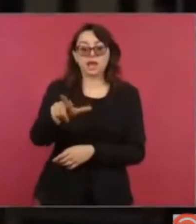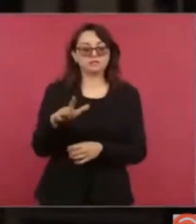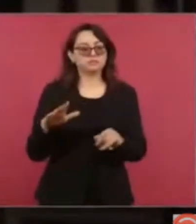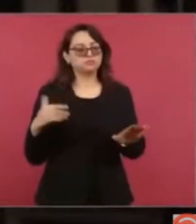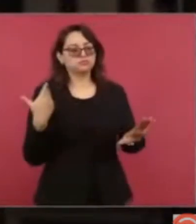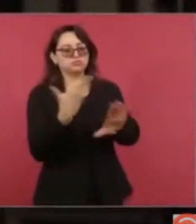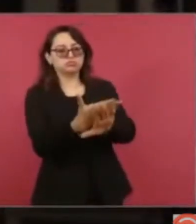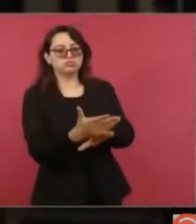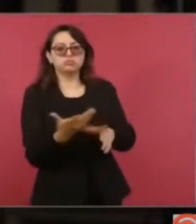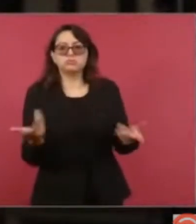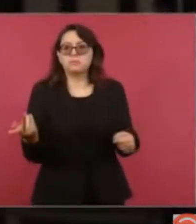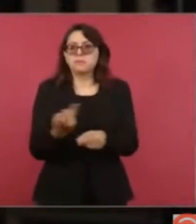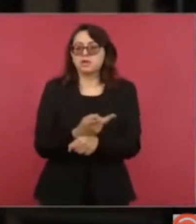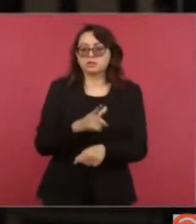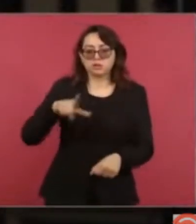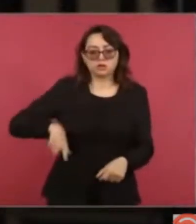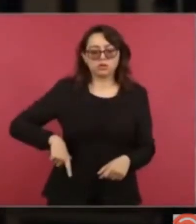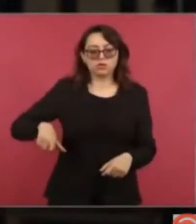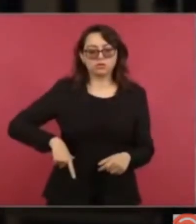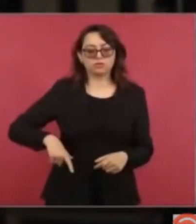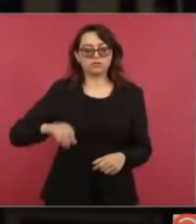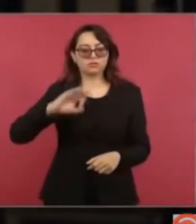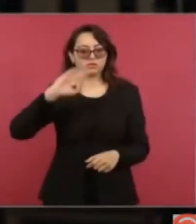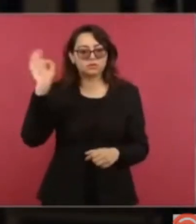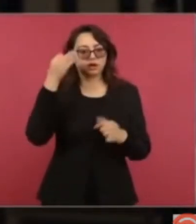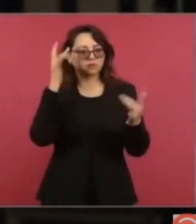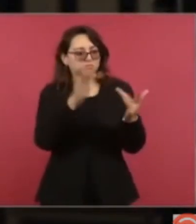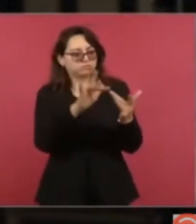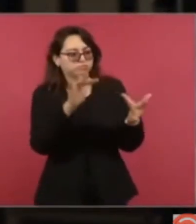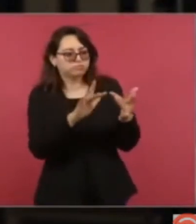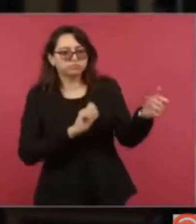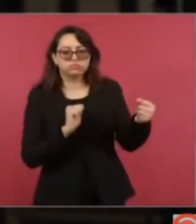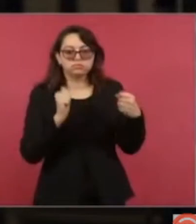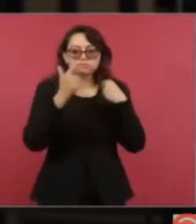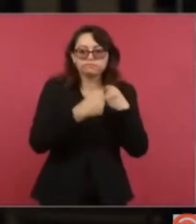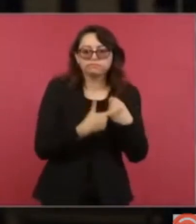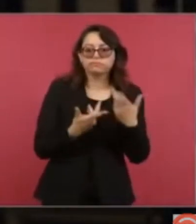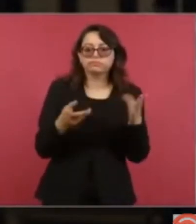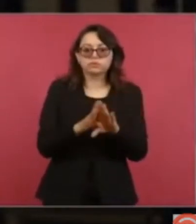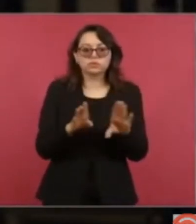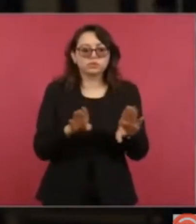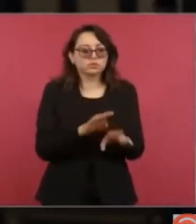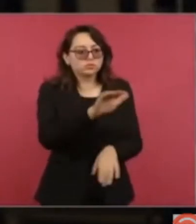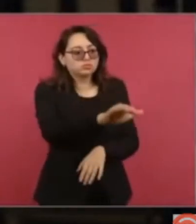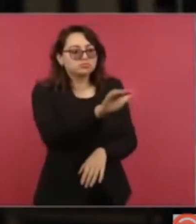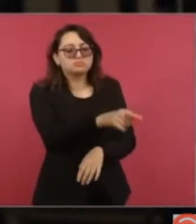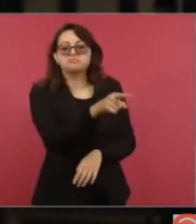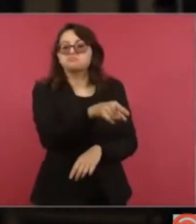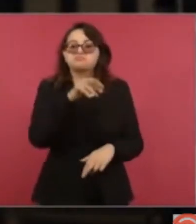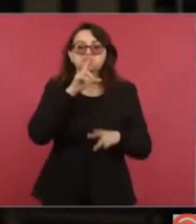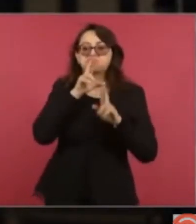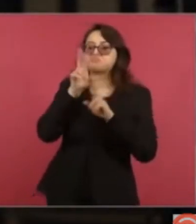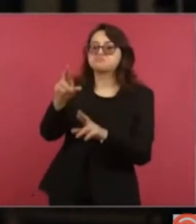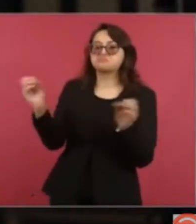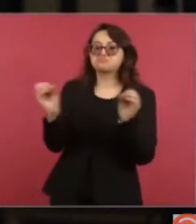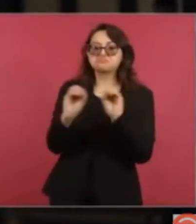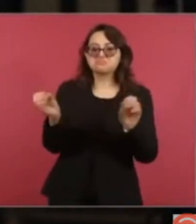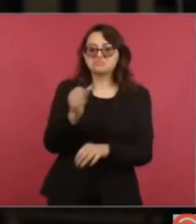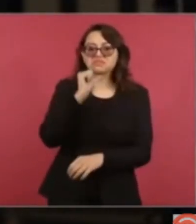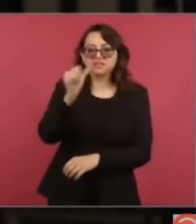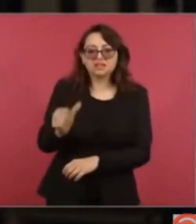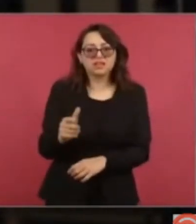Ambiente dijo en la conferencia que dio sobre el dictamen que el Grupo México no contesta ni siquiera los oficios del